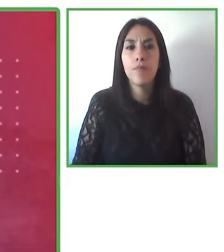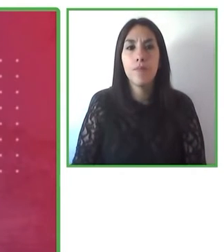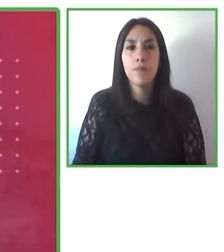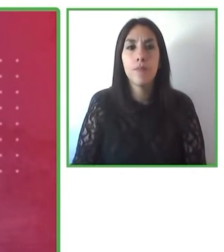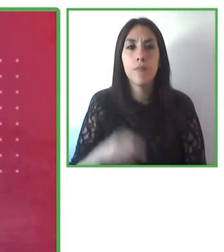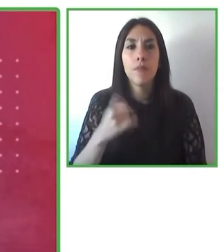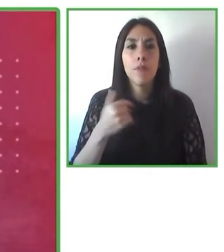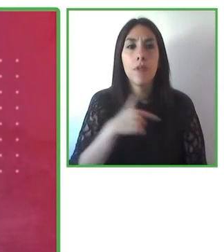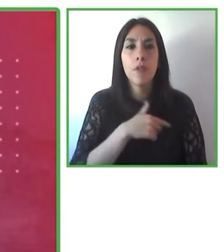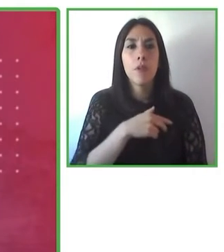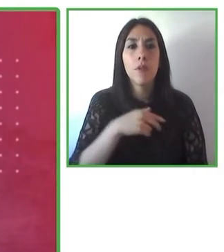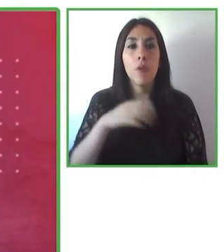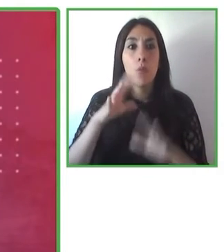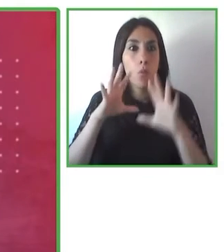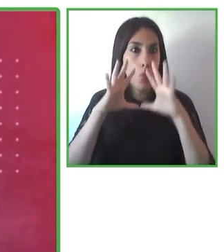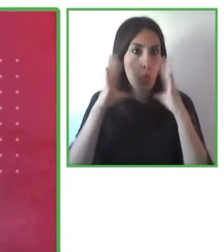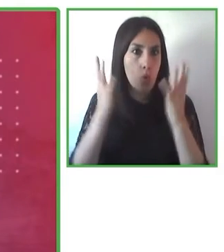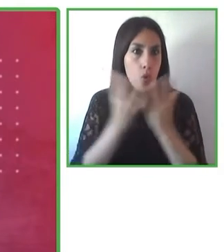tu experiencia.